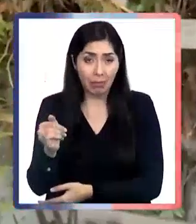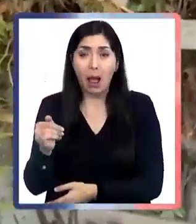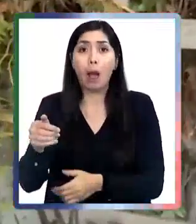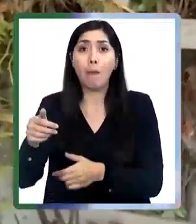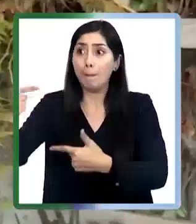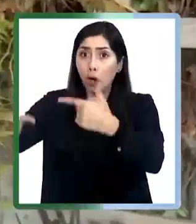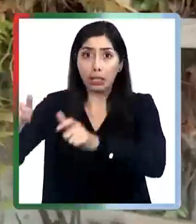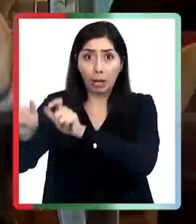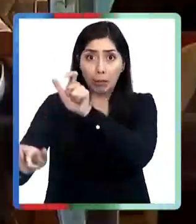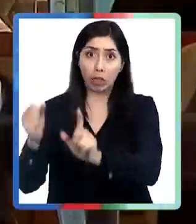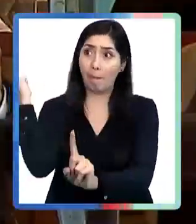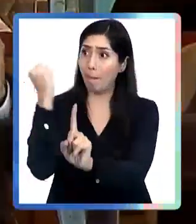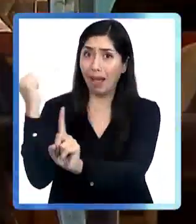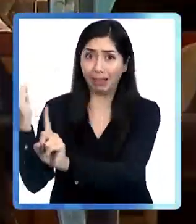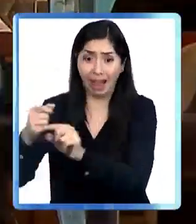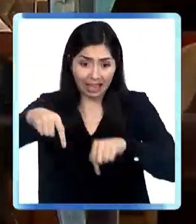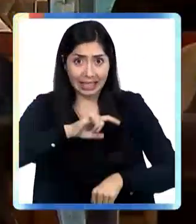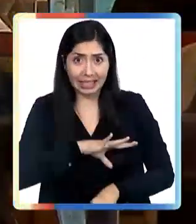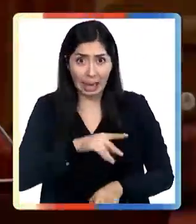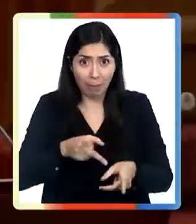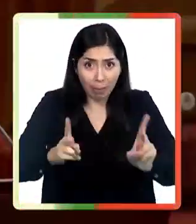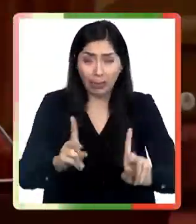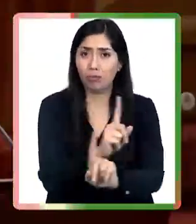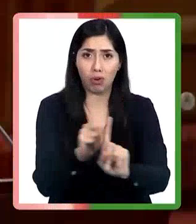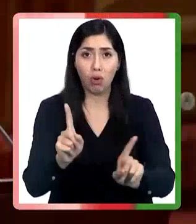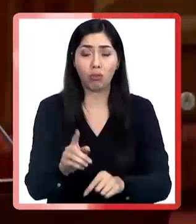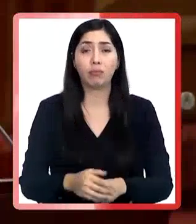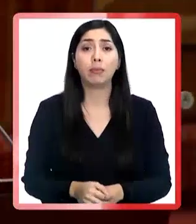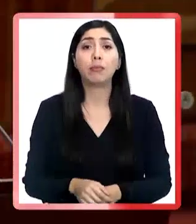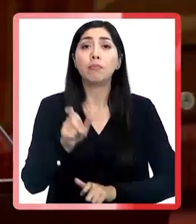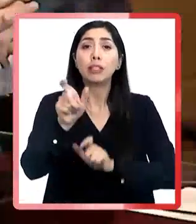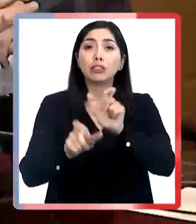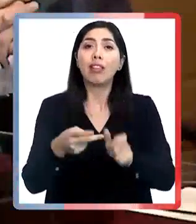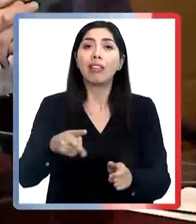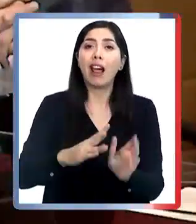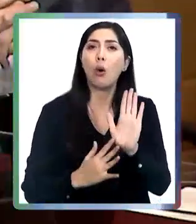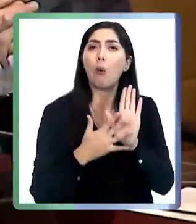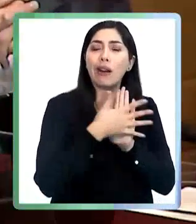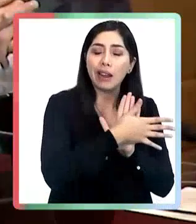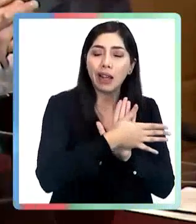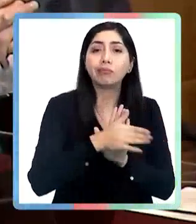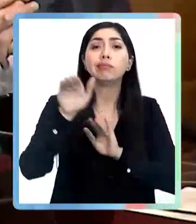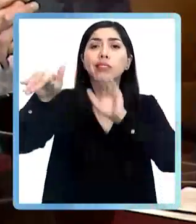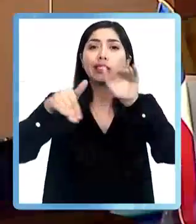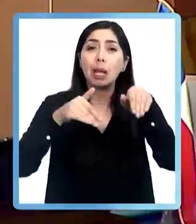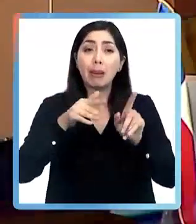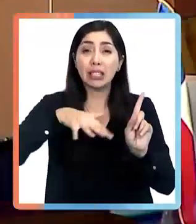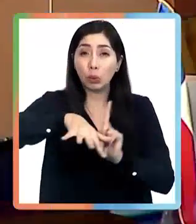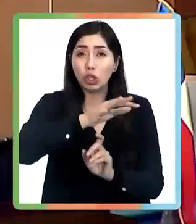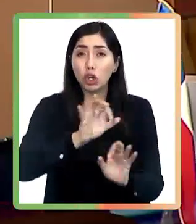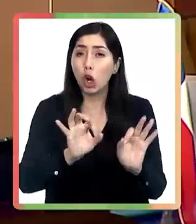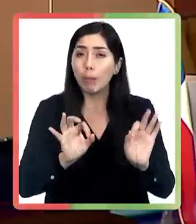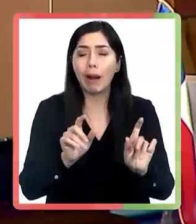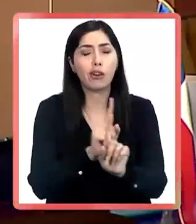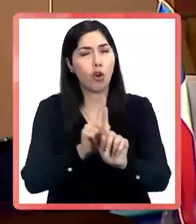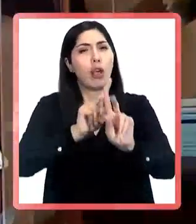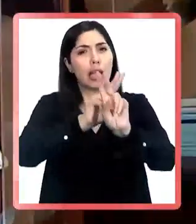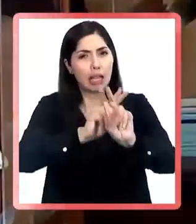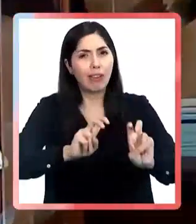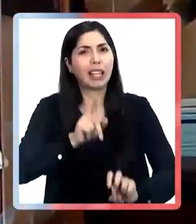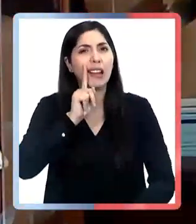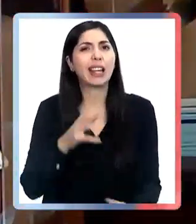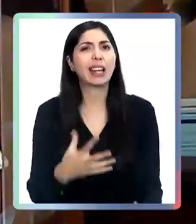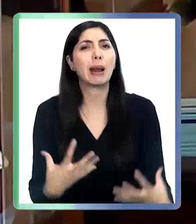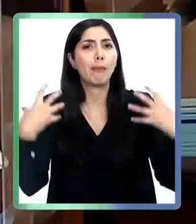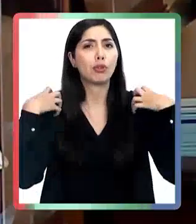Y eso nosotros no lo podemos permitir. Los parlamentarios de la Araucanía llamaron a no normalizar este tipo de situaciones e investigar a los responsables